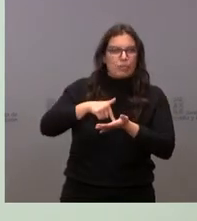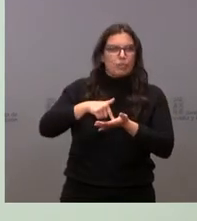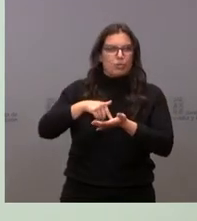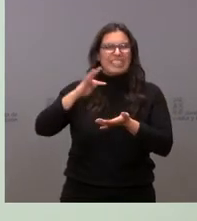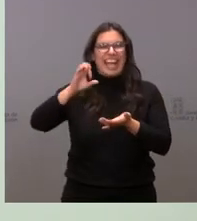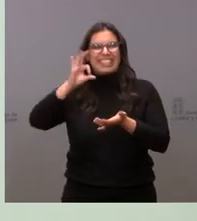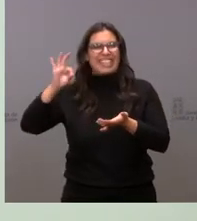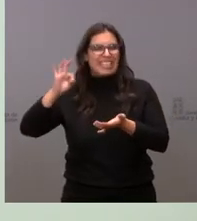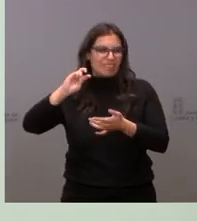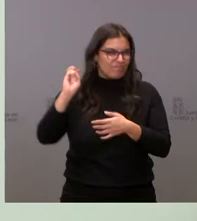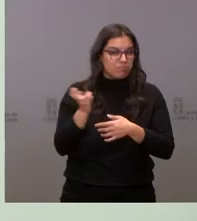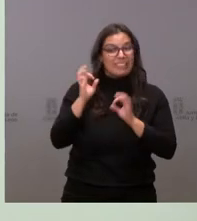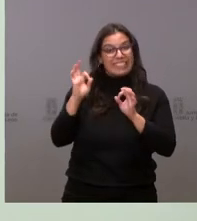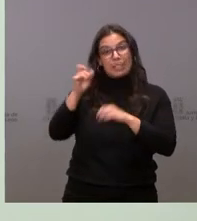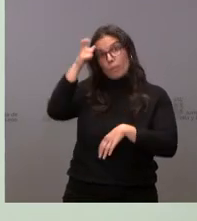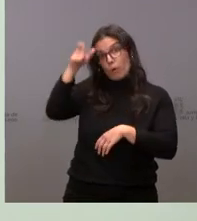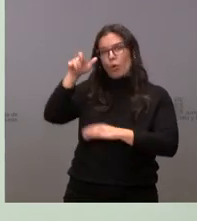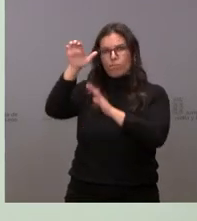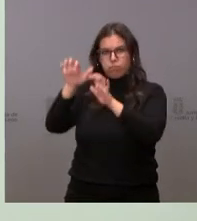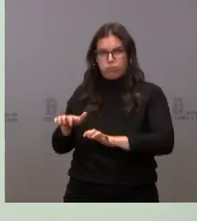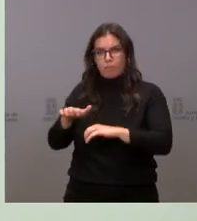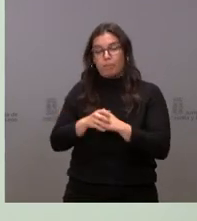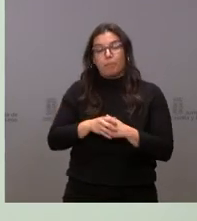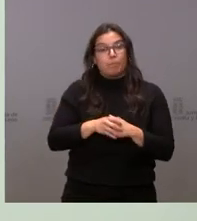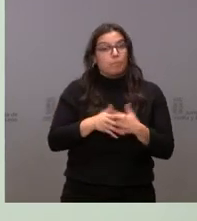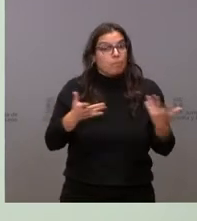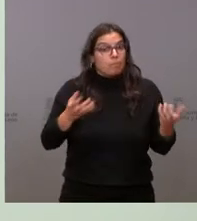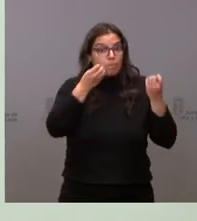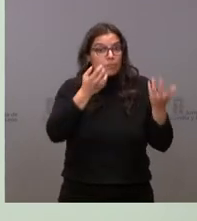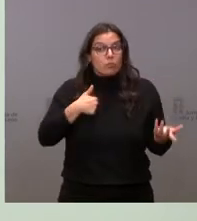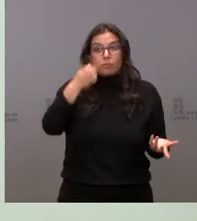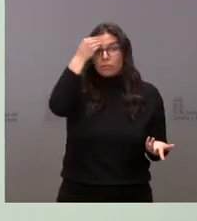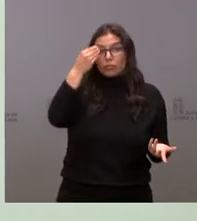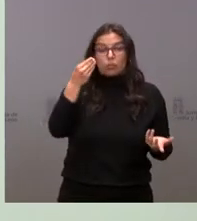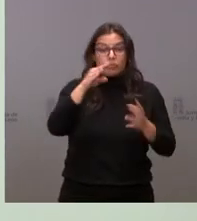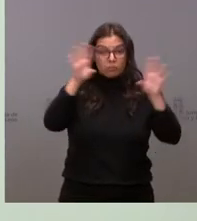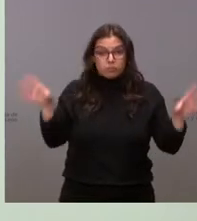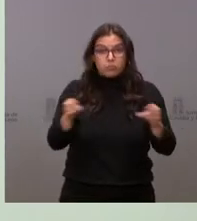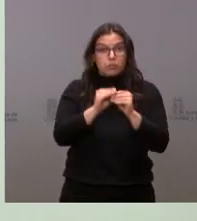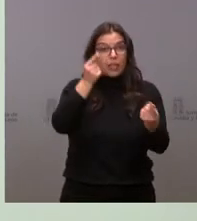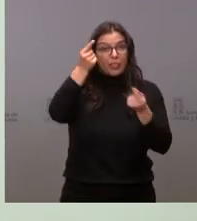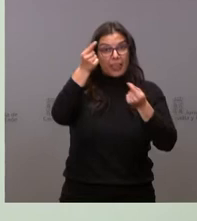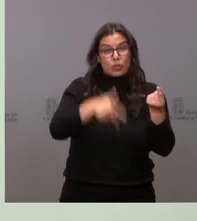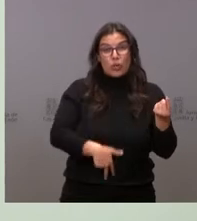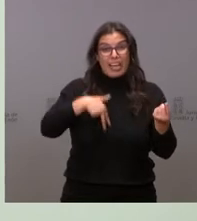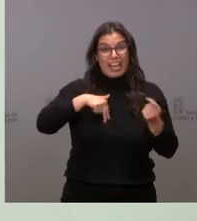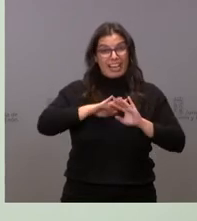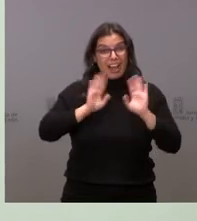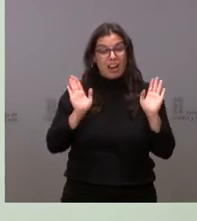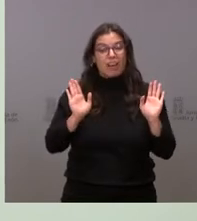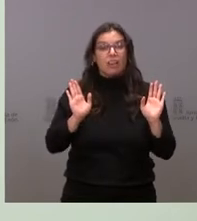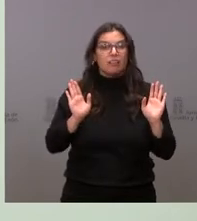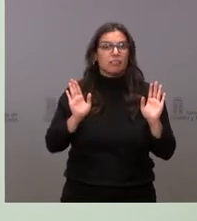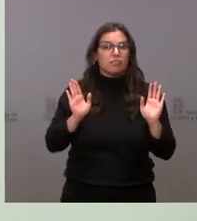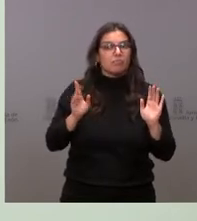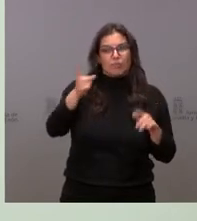especialmente en el mundo rural. Bien, yo creo que, por tanto, con estos datos generales son